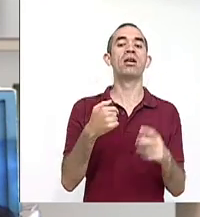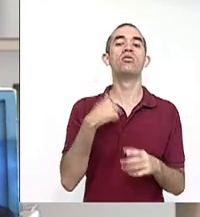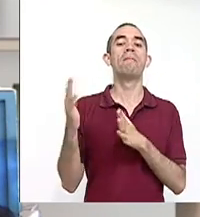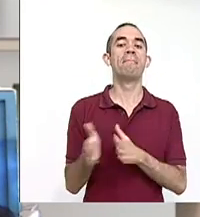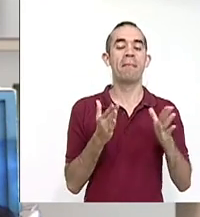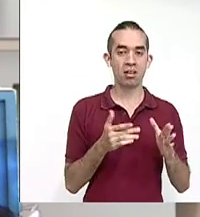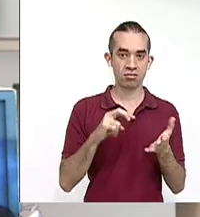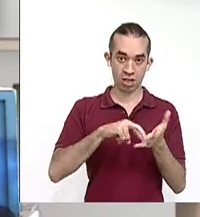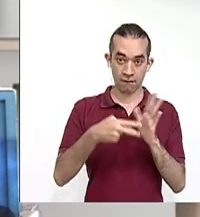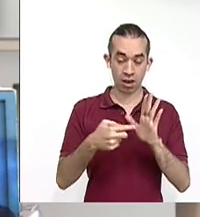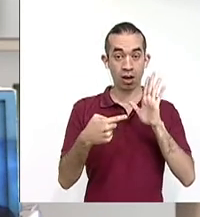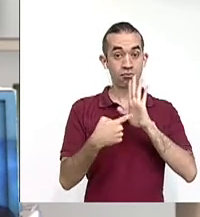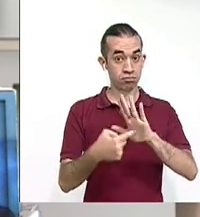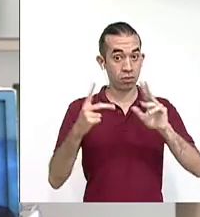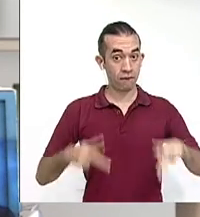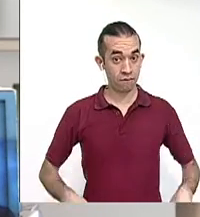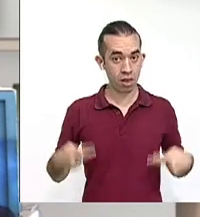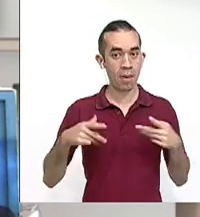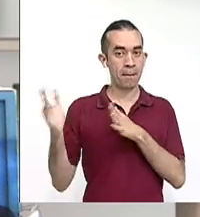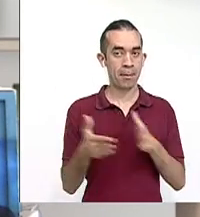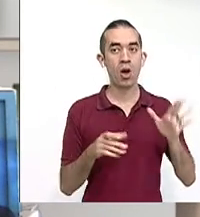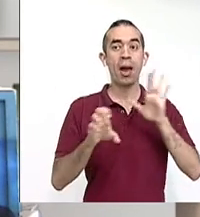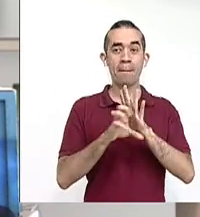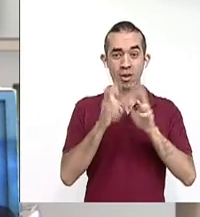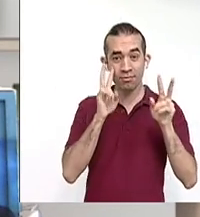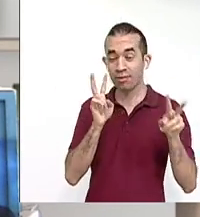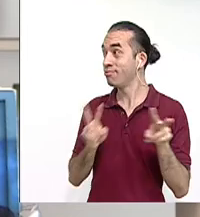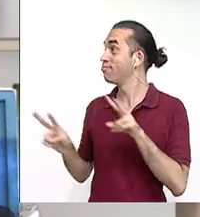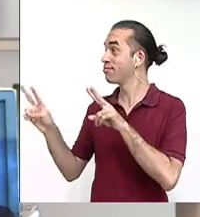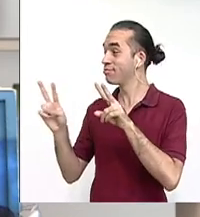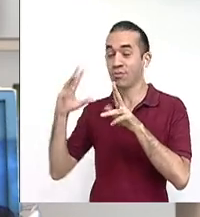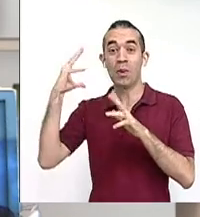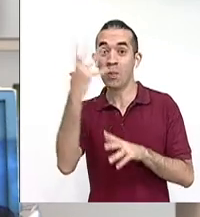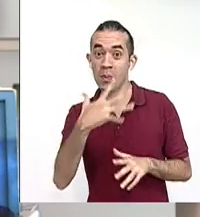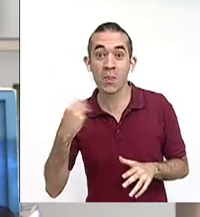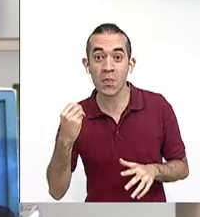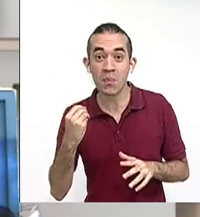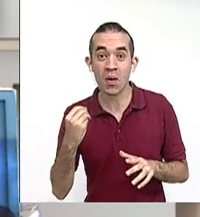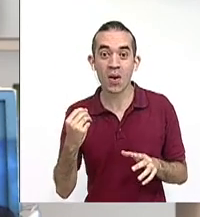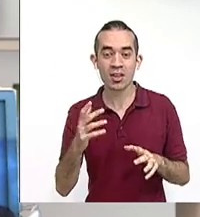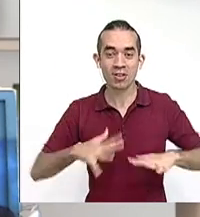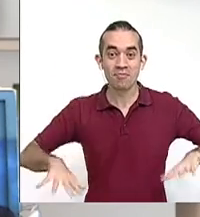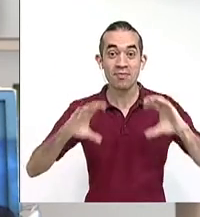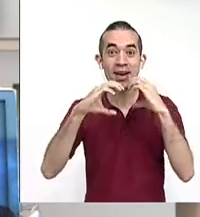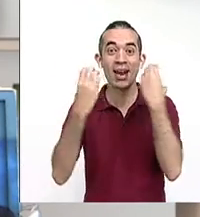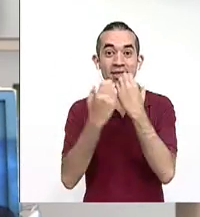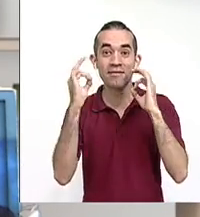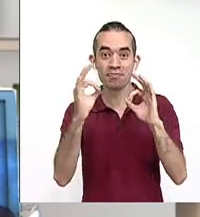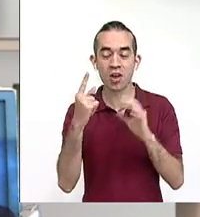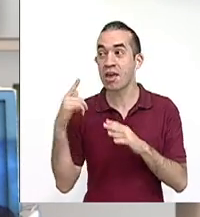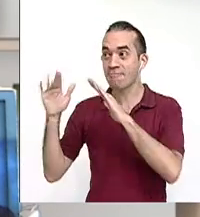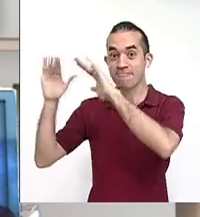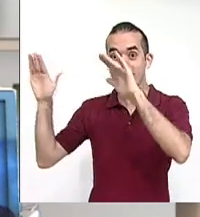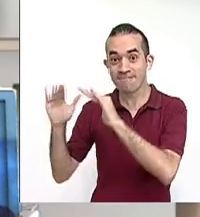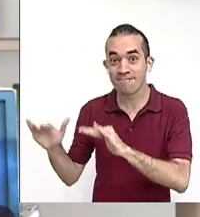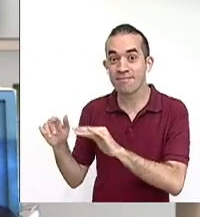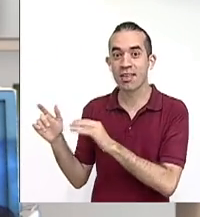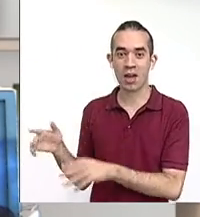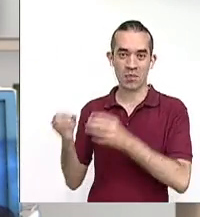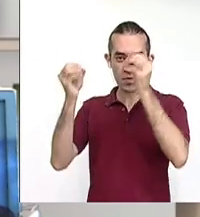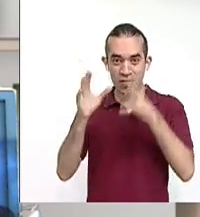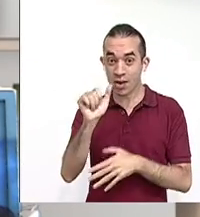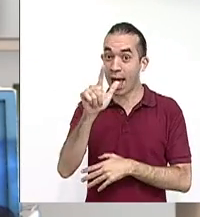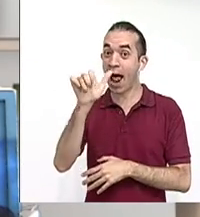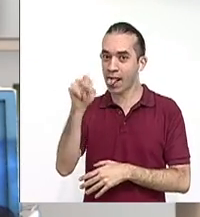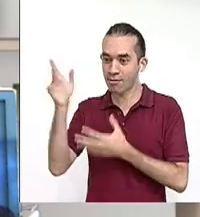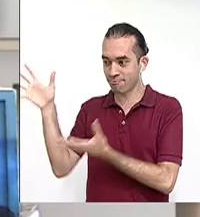estar preparados. Vamos prepararnos, como ahorita, vean qué bonito que está todo esto aquí en la clase. ¿Vieron el árbol de Navidad que nos trajo el profe Ala?